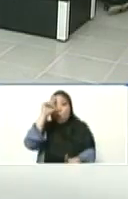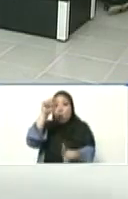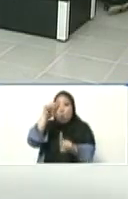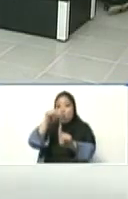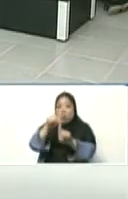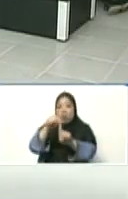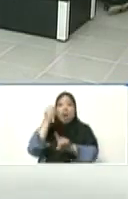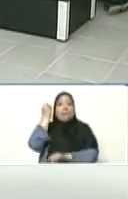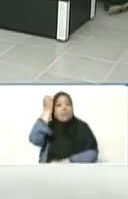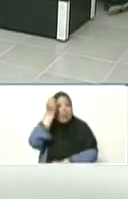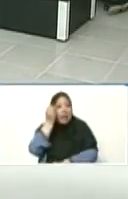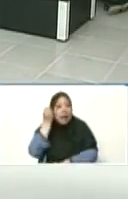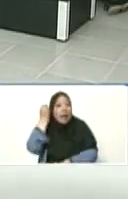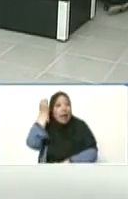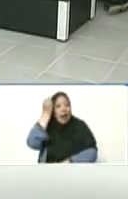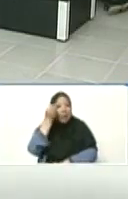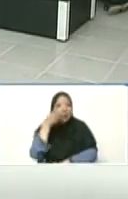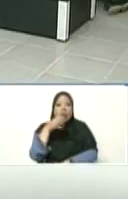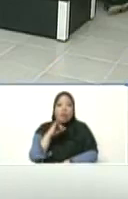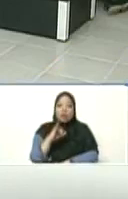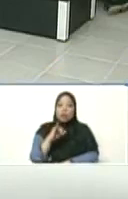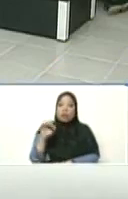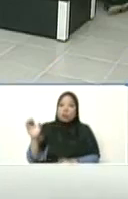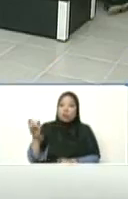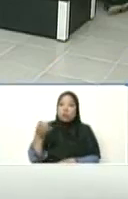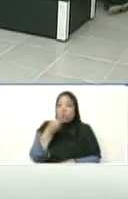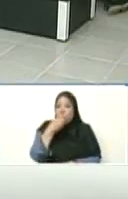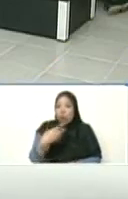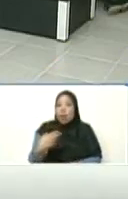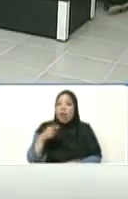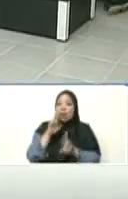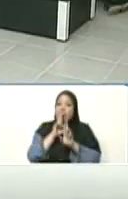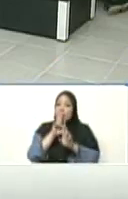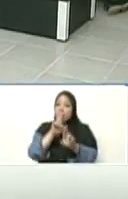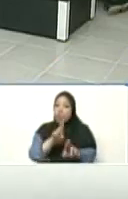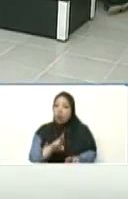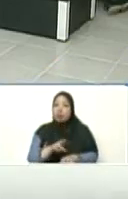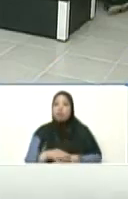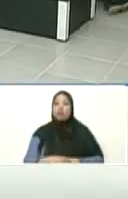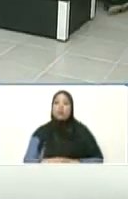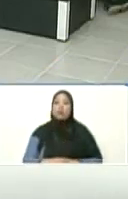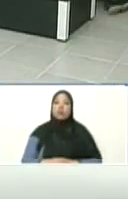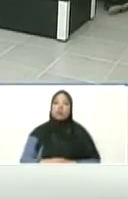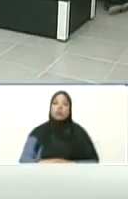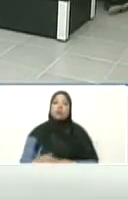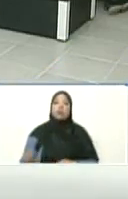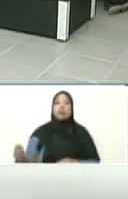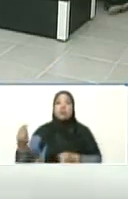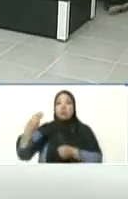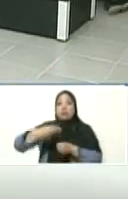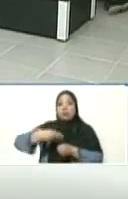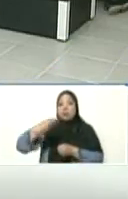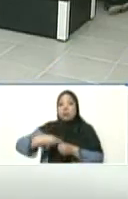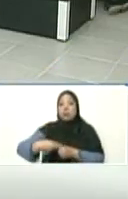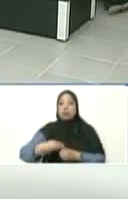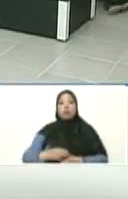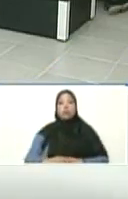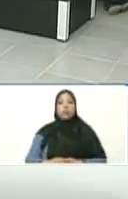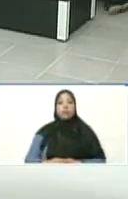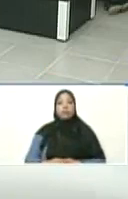con la mente, siempre se consiguen buenas respuestas. Petro Inmobiliario. Así que bien, Ney,